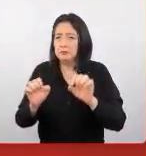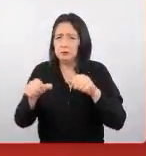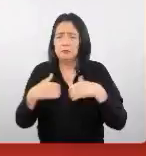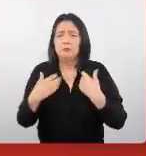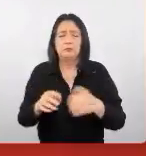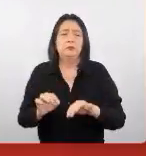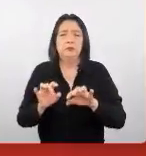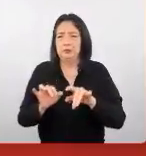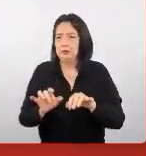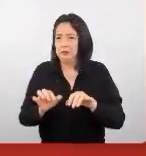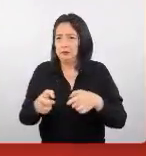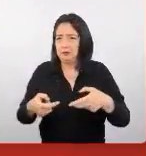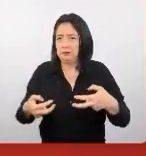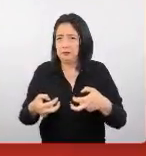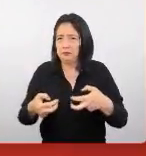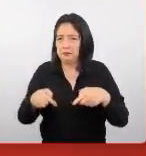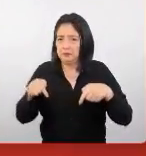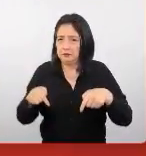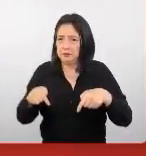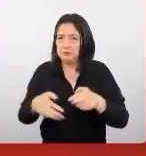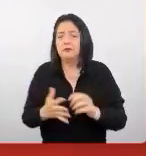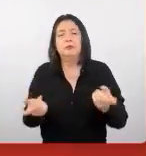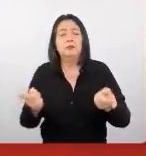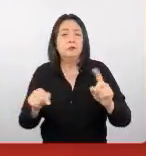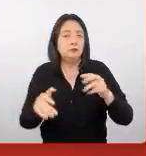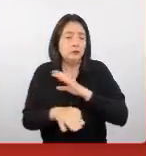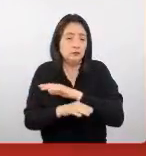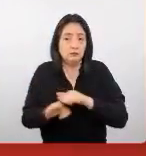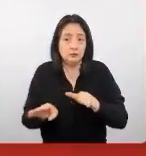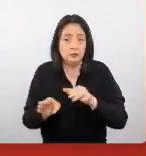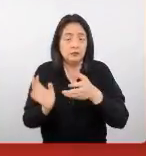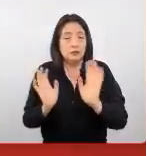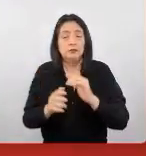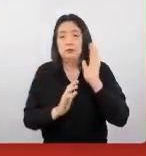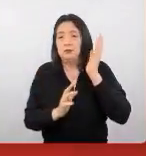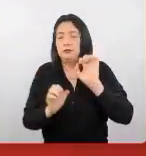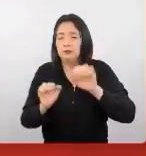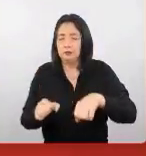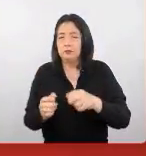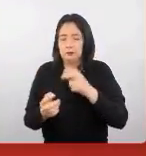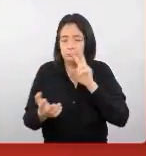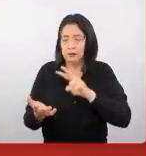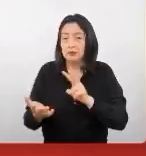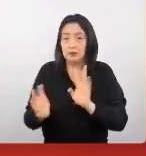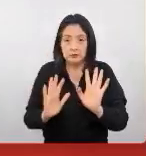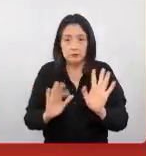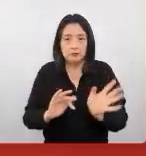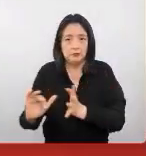escribiéndolo en el chat y al terminar los vamos a realizar. Bueno.